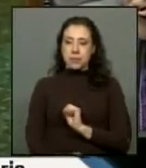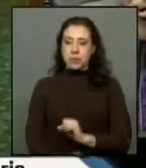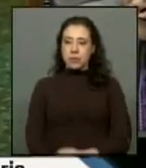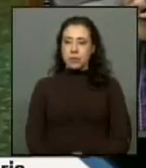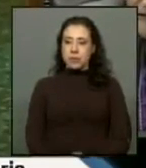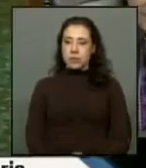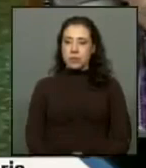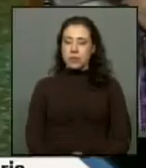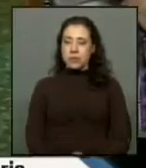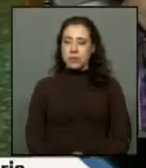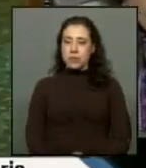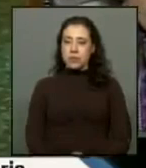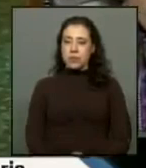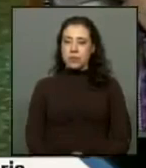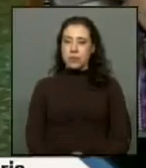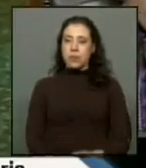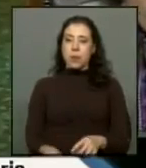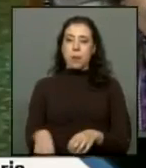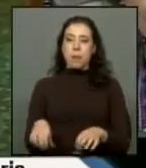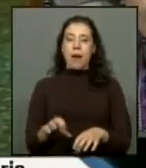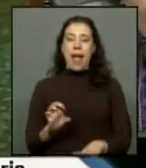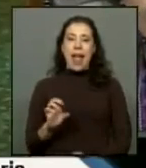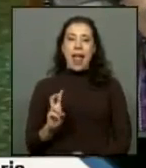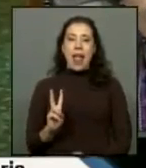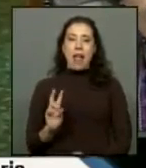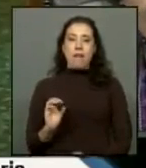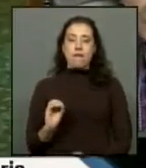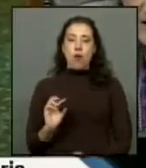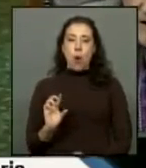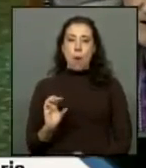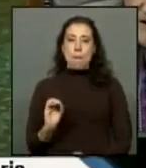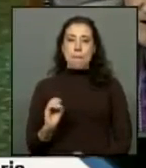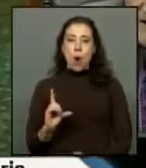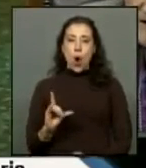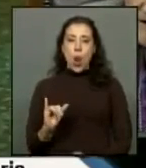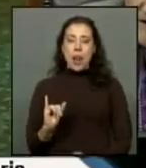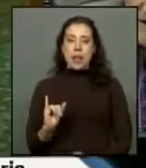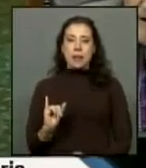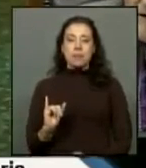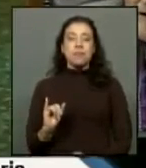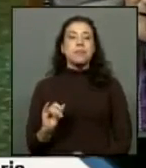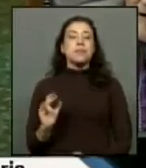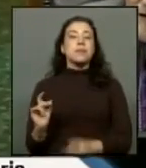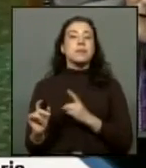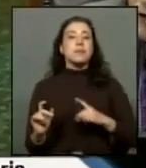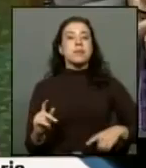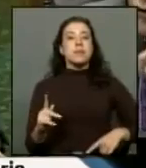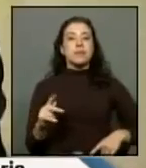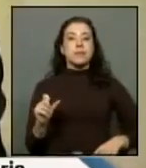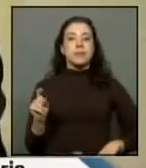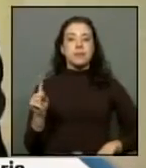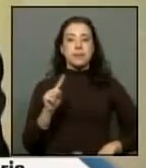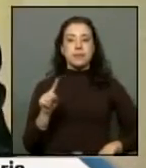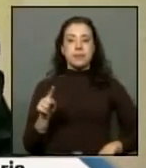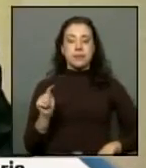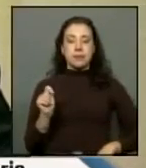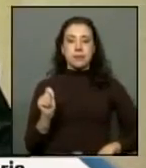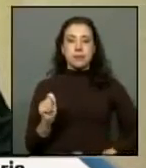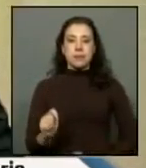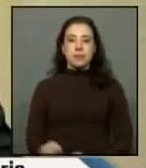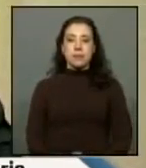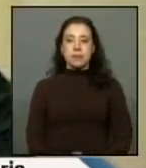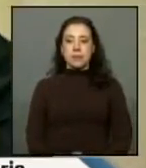perteneciente al movimiento Evópolis diputado Felipe Kast tiene la palabra muchas gracias